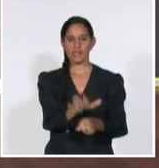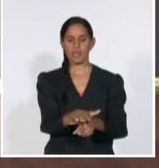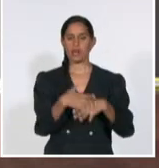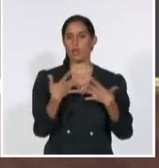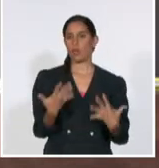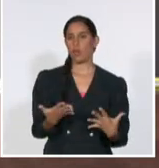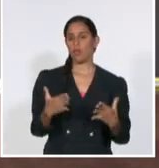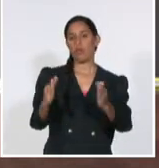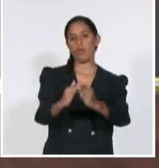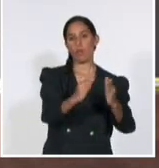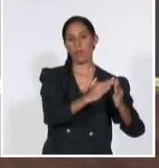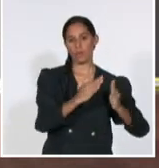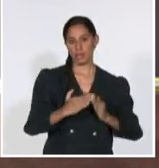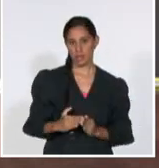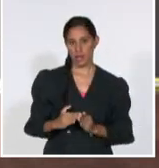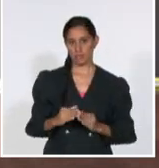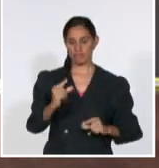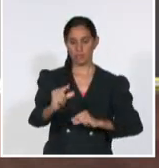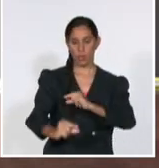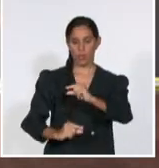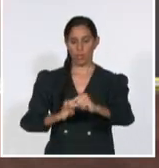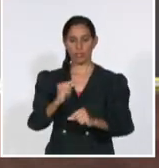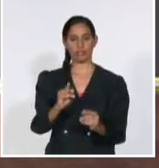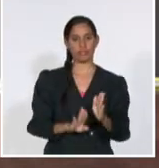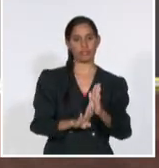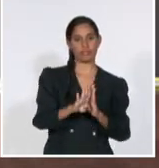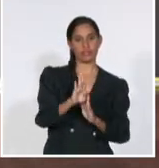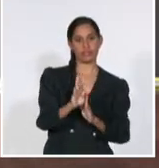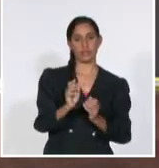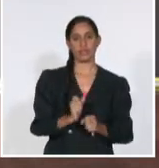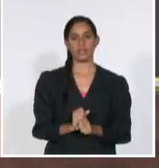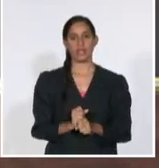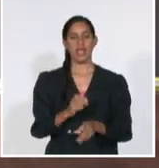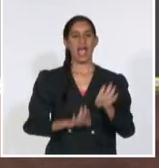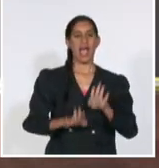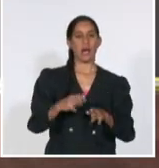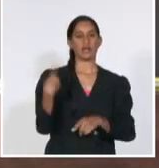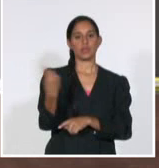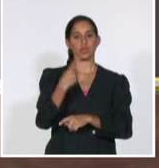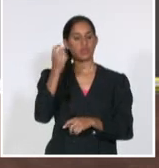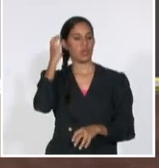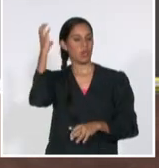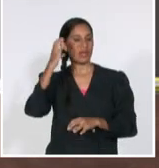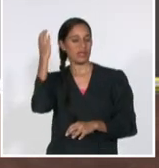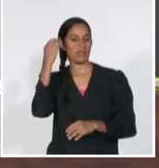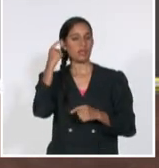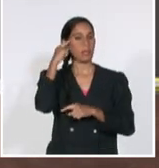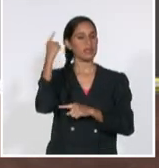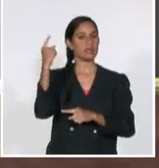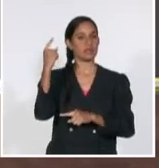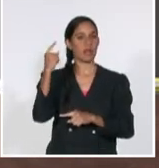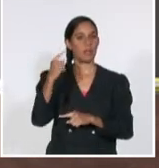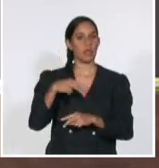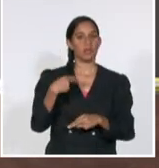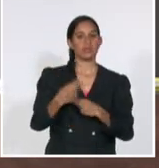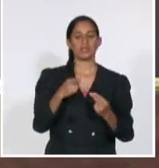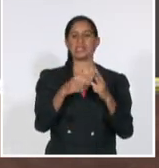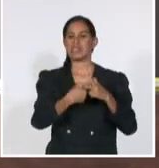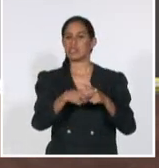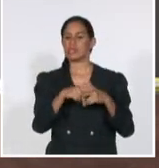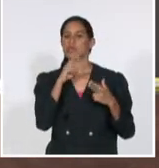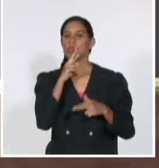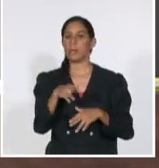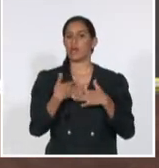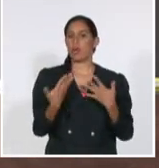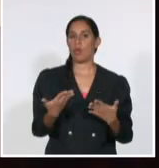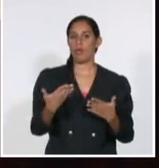y romper un poco el criterio ese que a veces tenemos de que las cosas se resuelven desde arriba, desde el país hacia